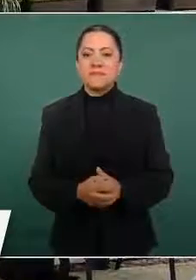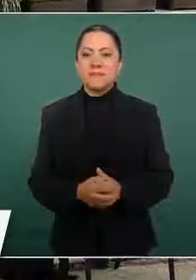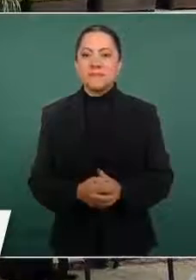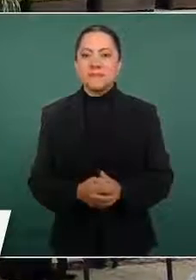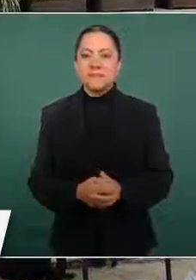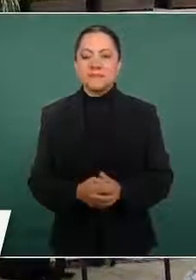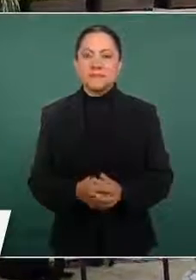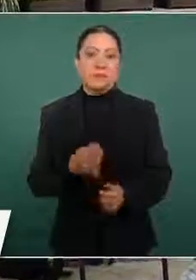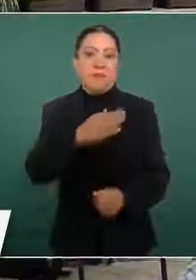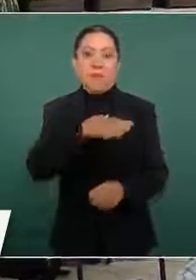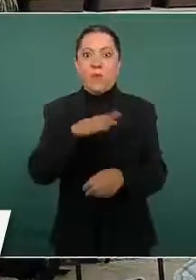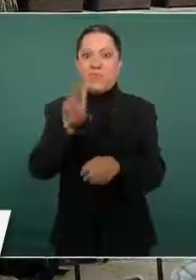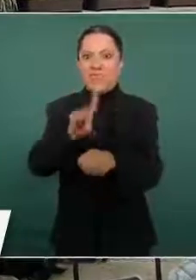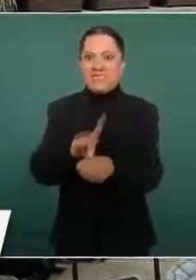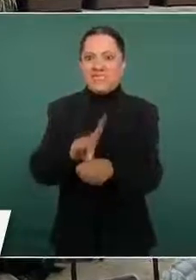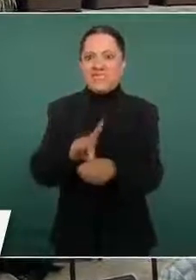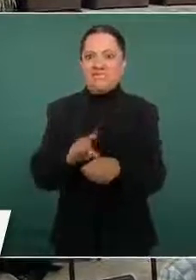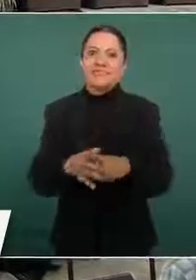Muy buenos días,